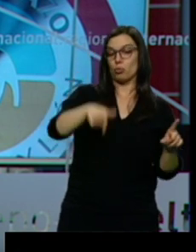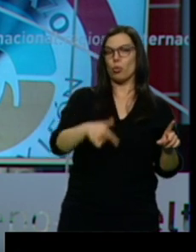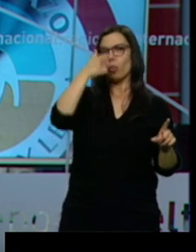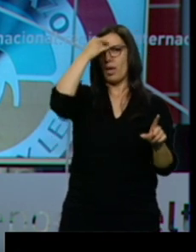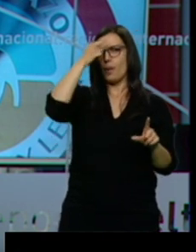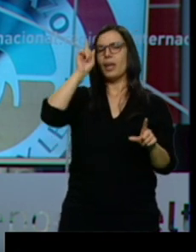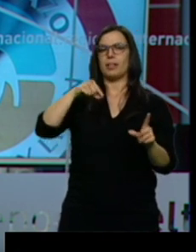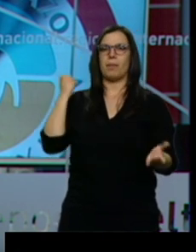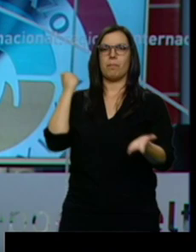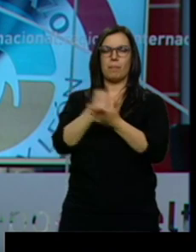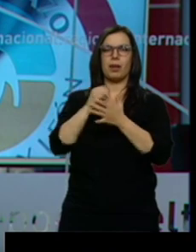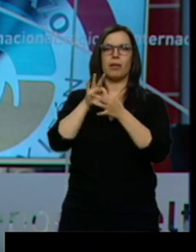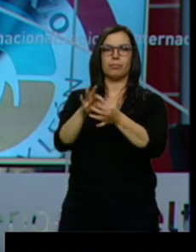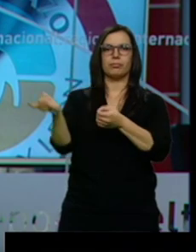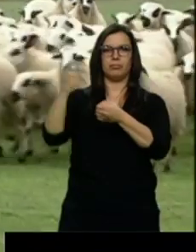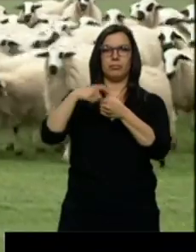formar parte del sello.